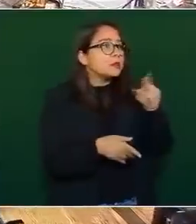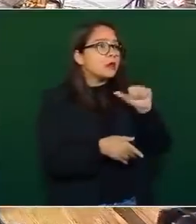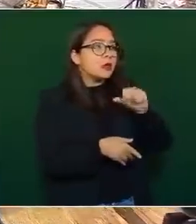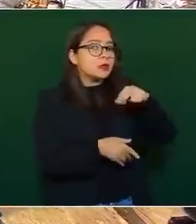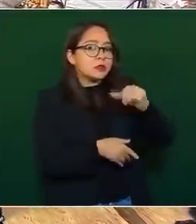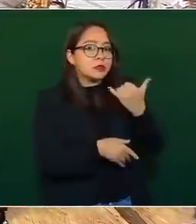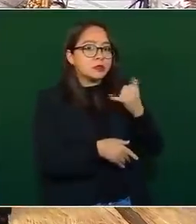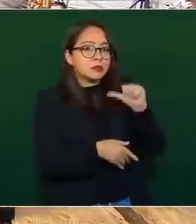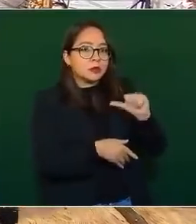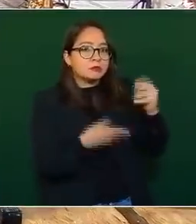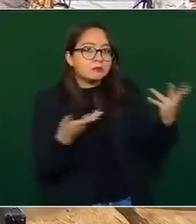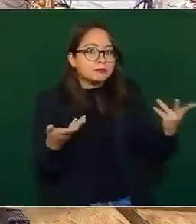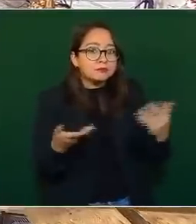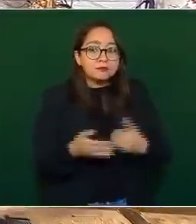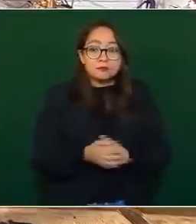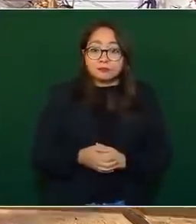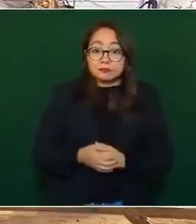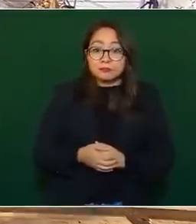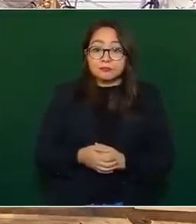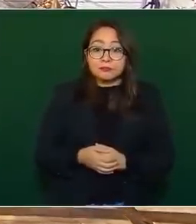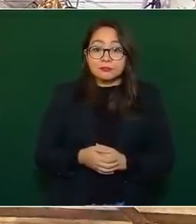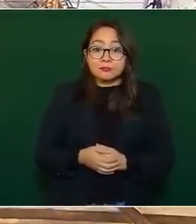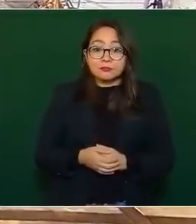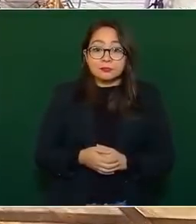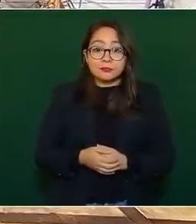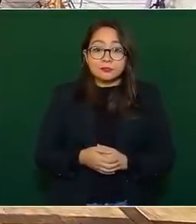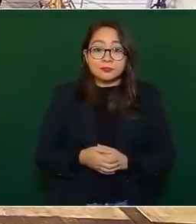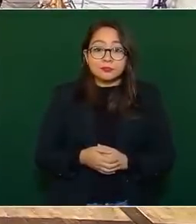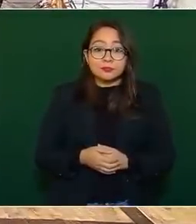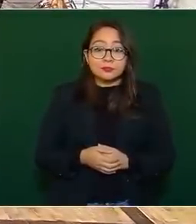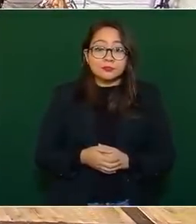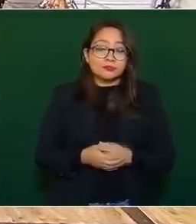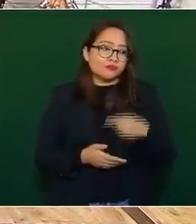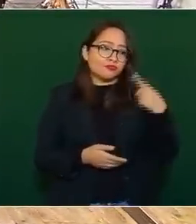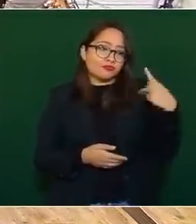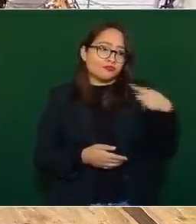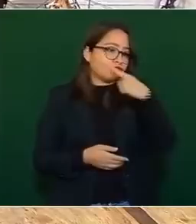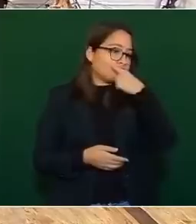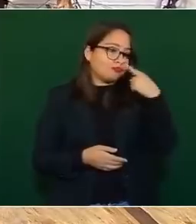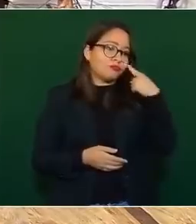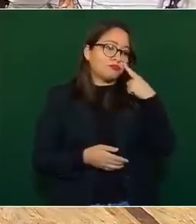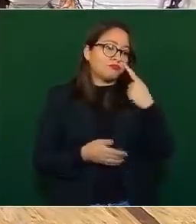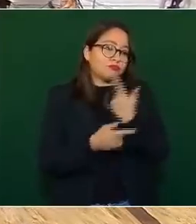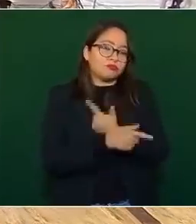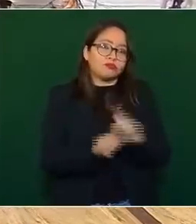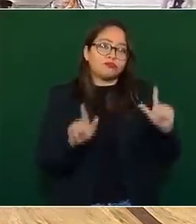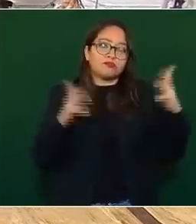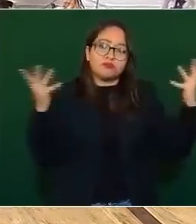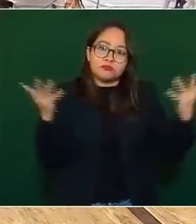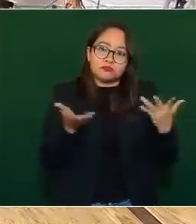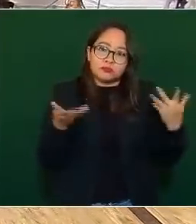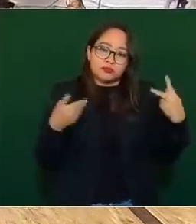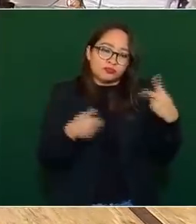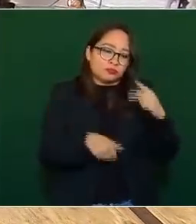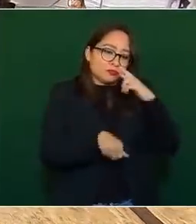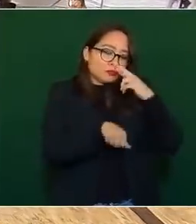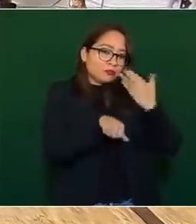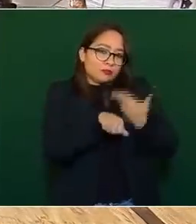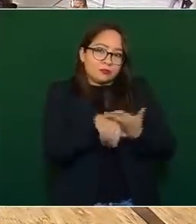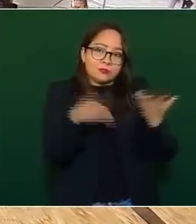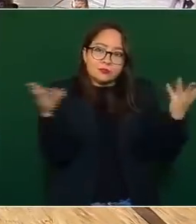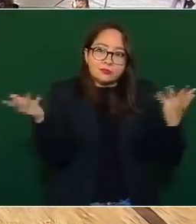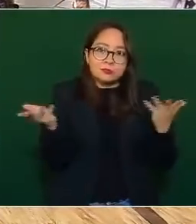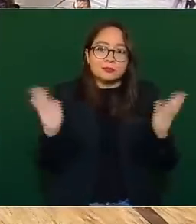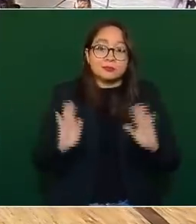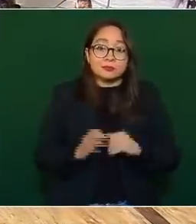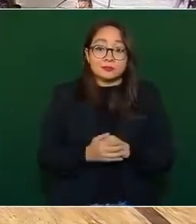Que ya haga lo que considere más conveniente y que asuma su responsabilidad,